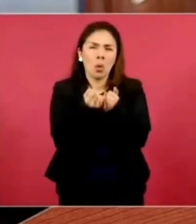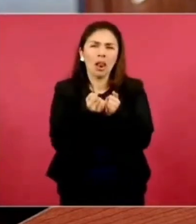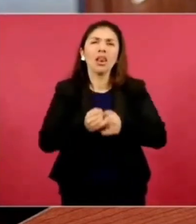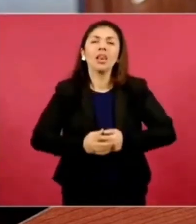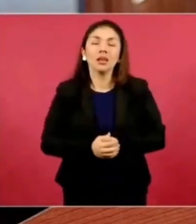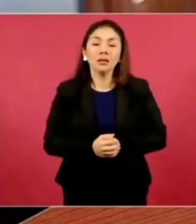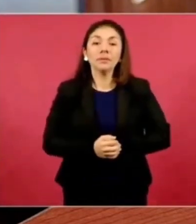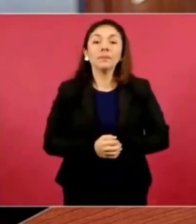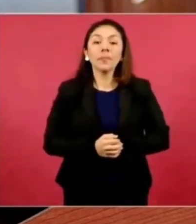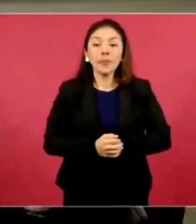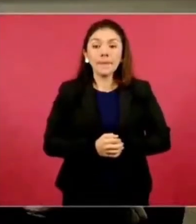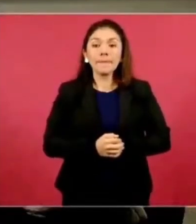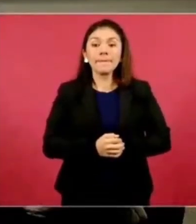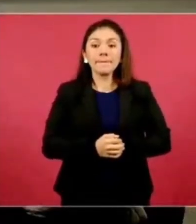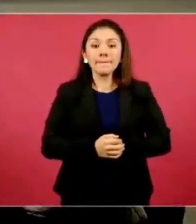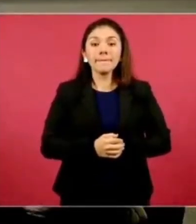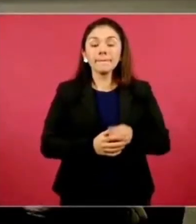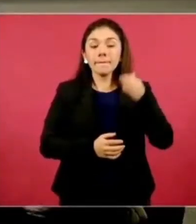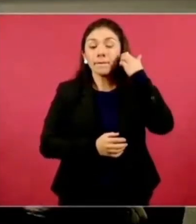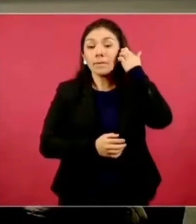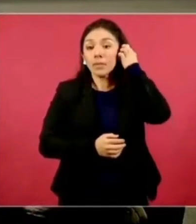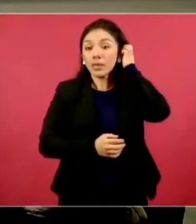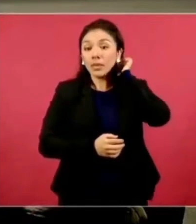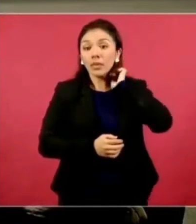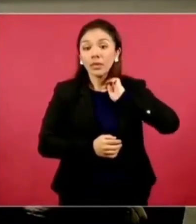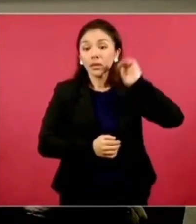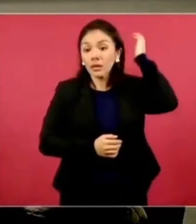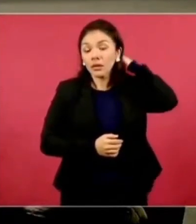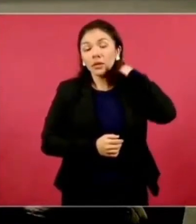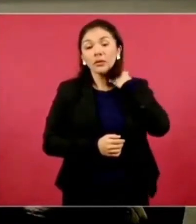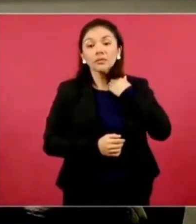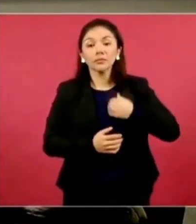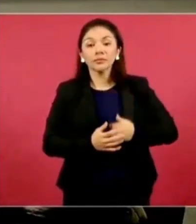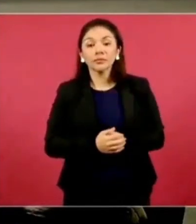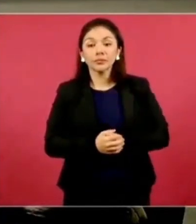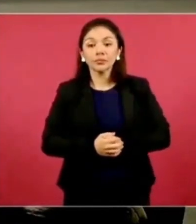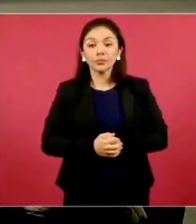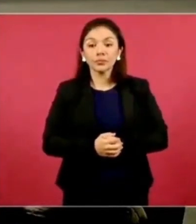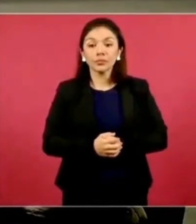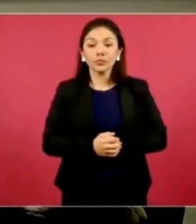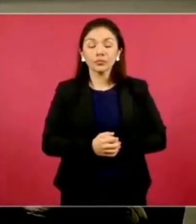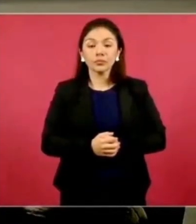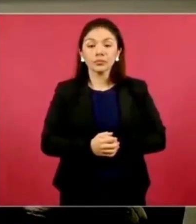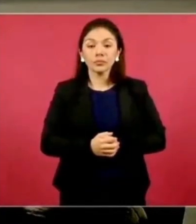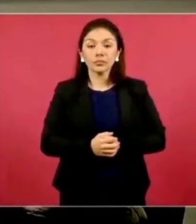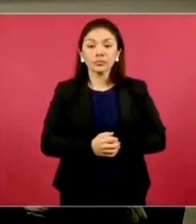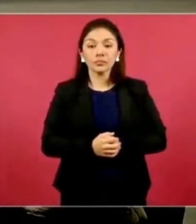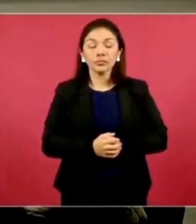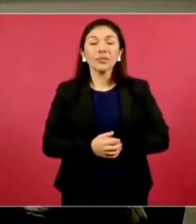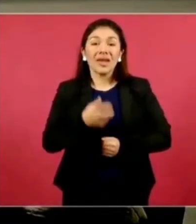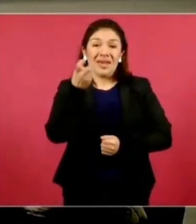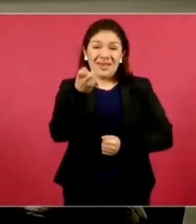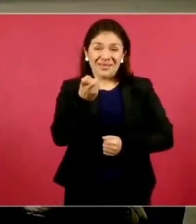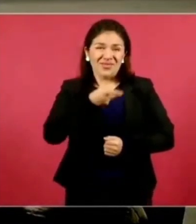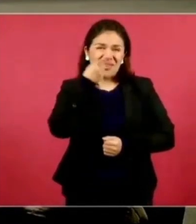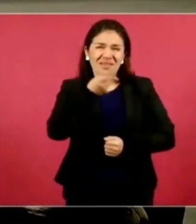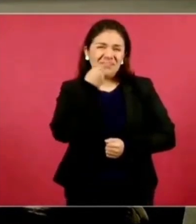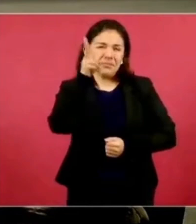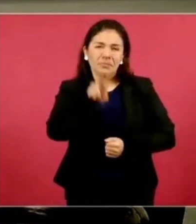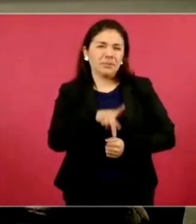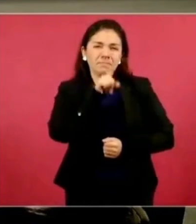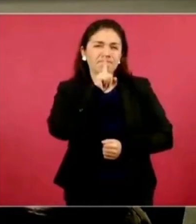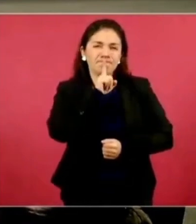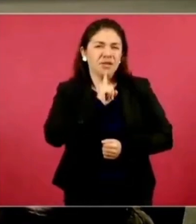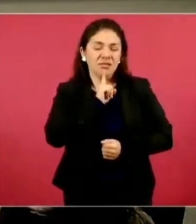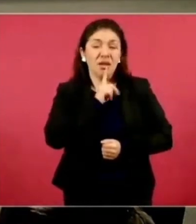también, además de esta falsedad de